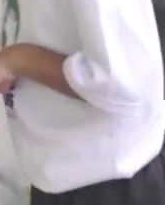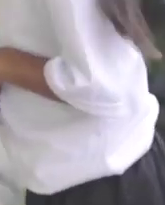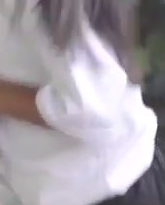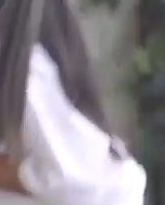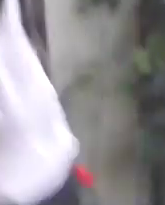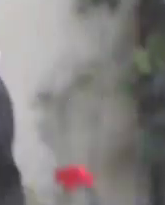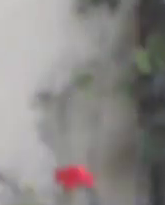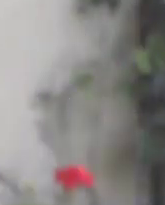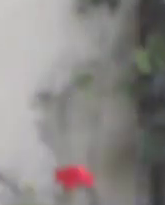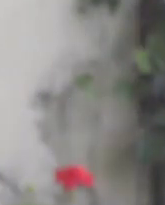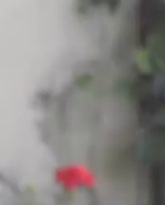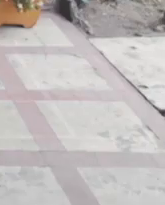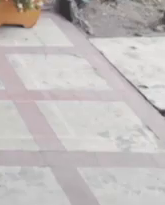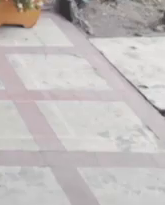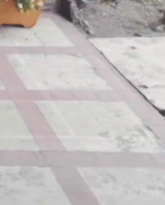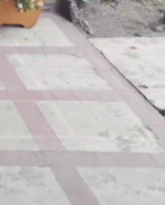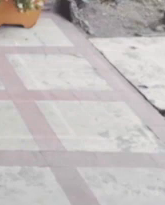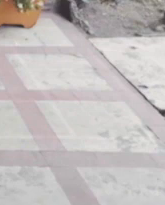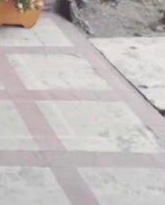¡Vamos!